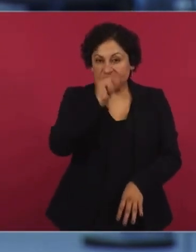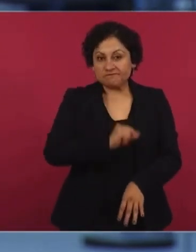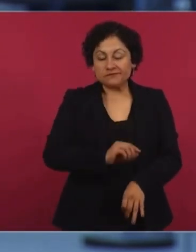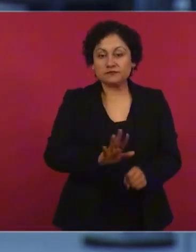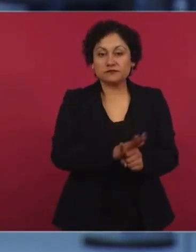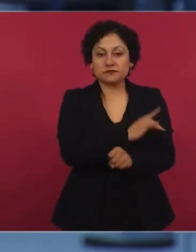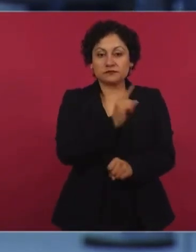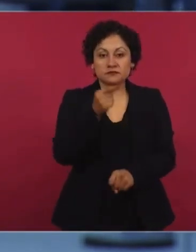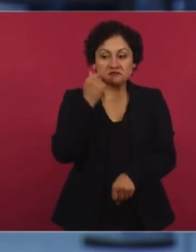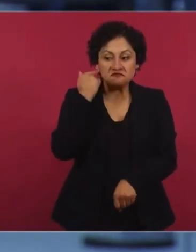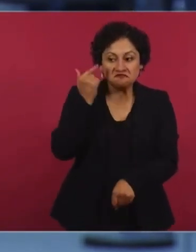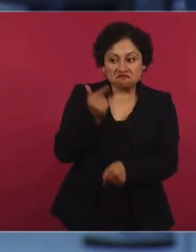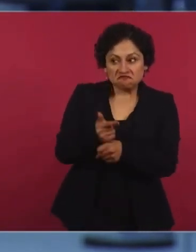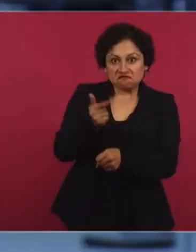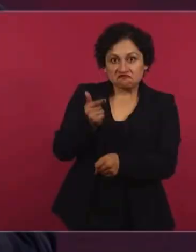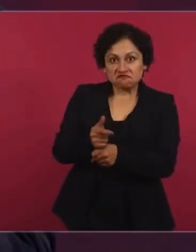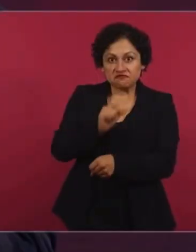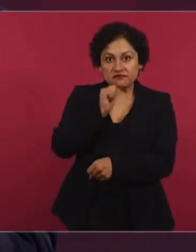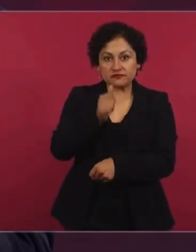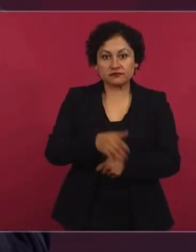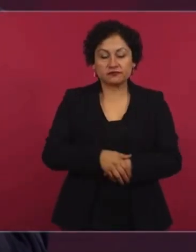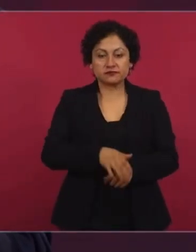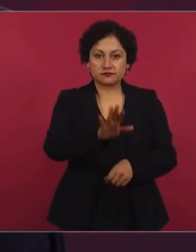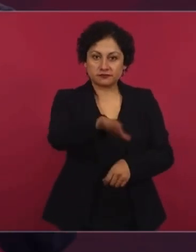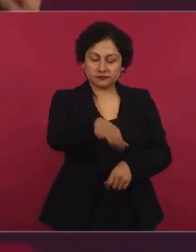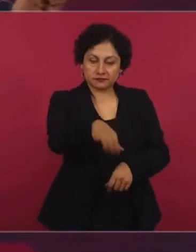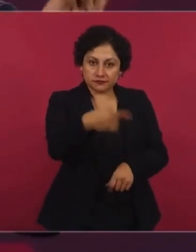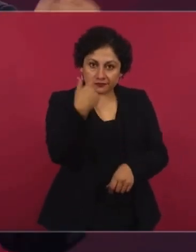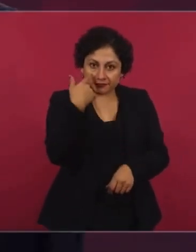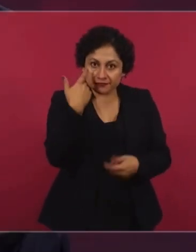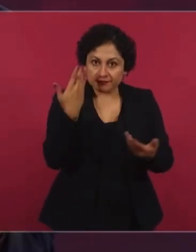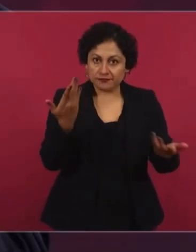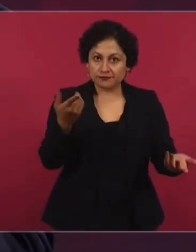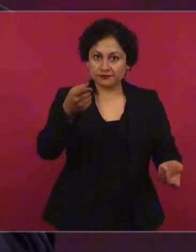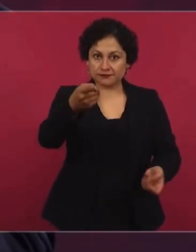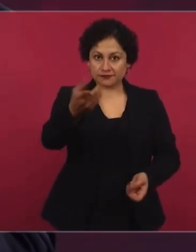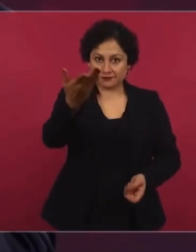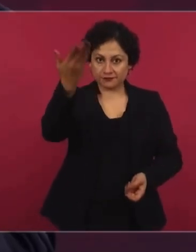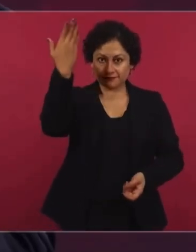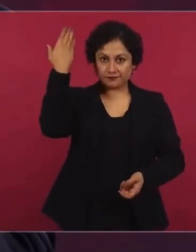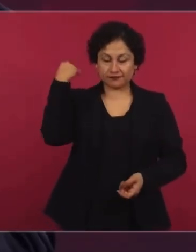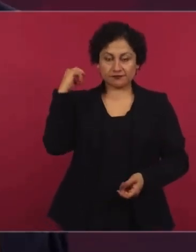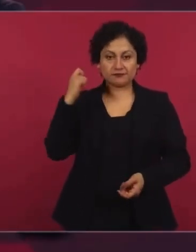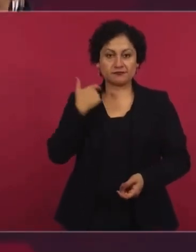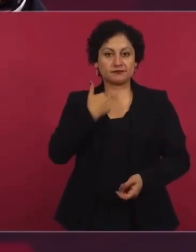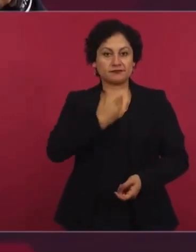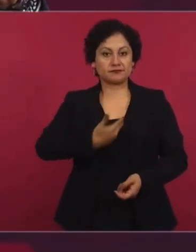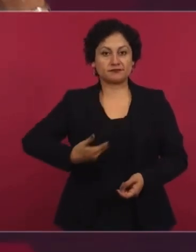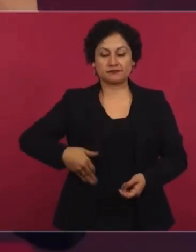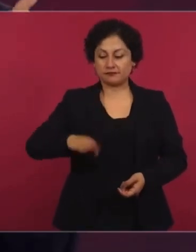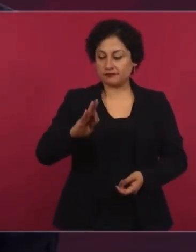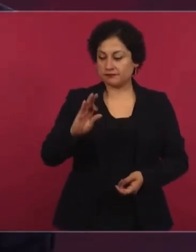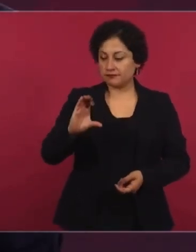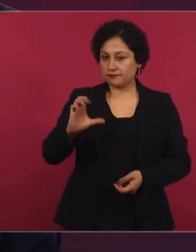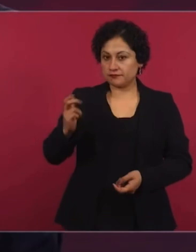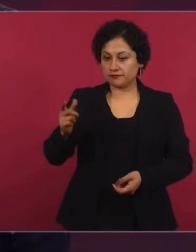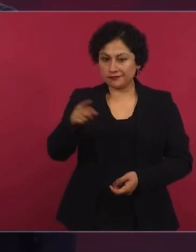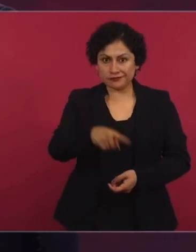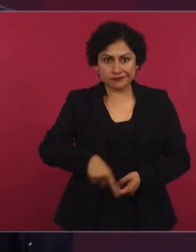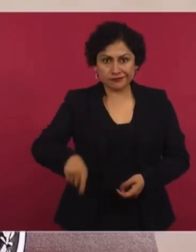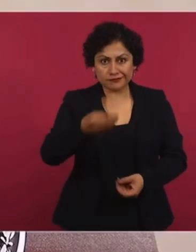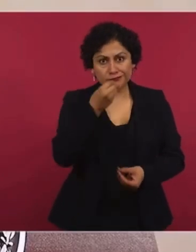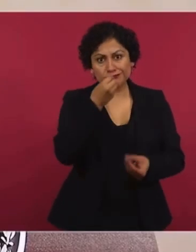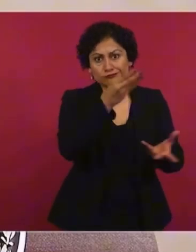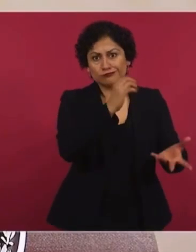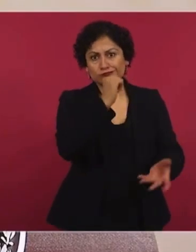irregularidades. falló Calderón y ustedes no dicen nada que puso de